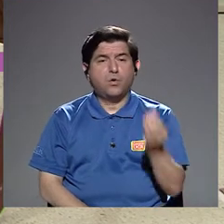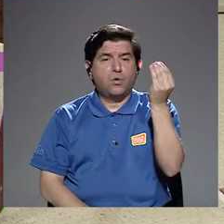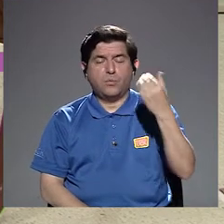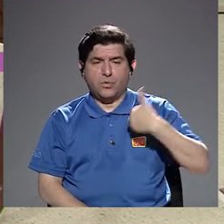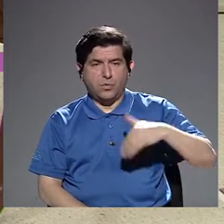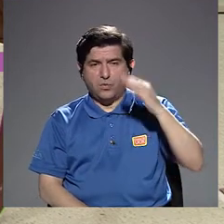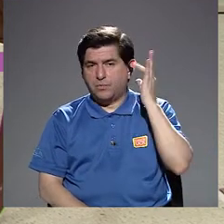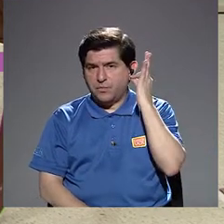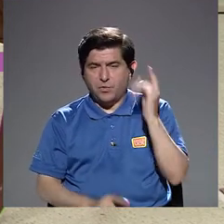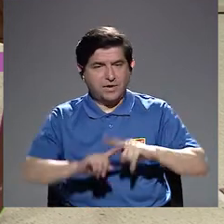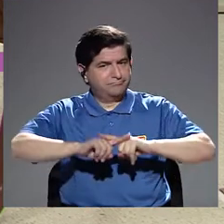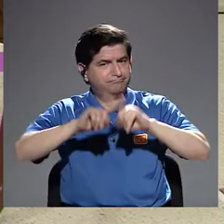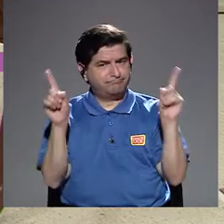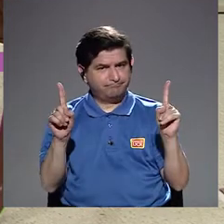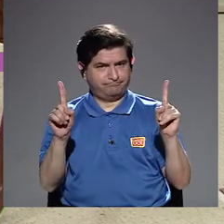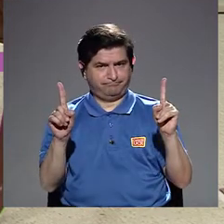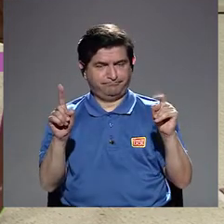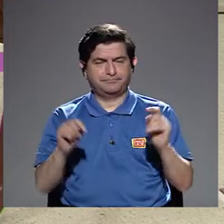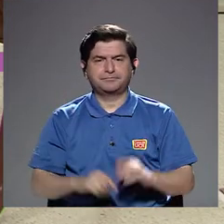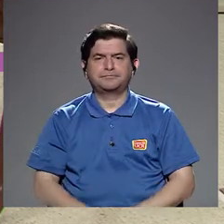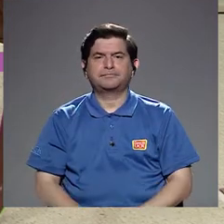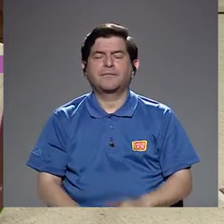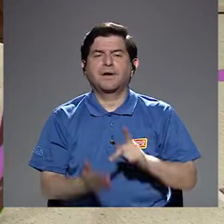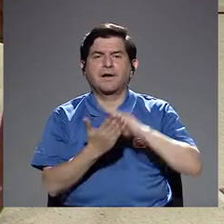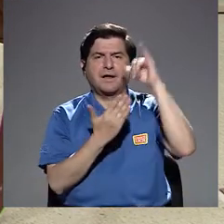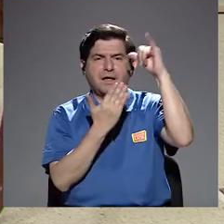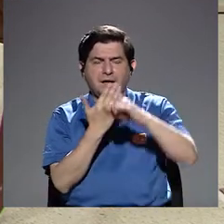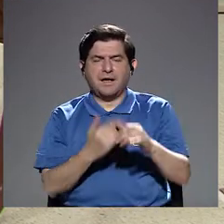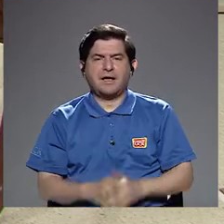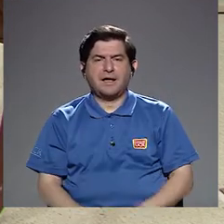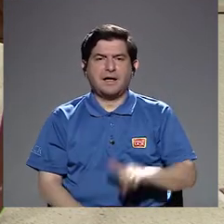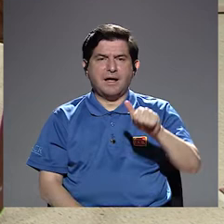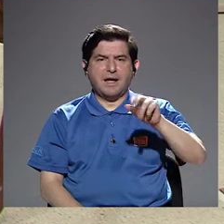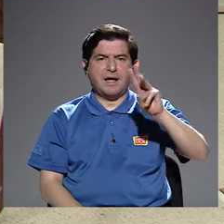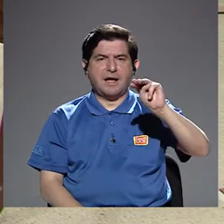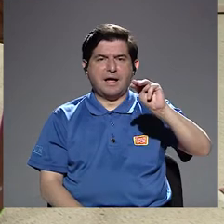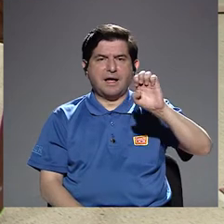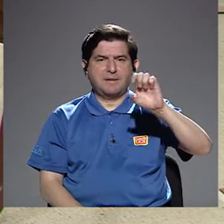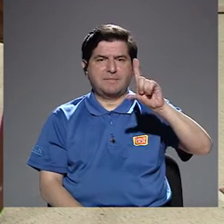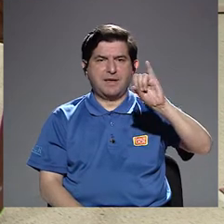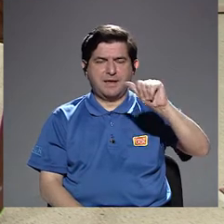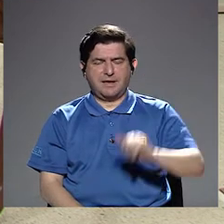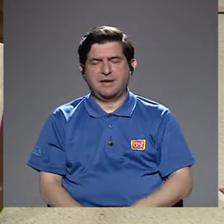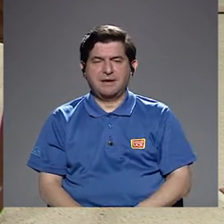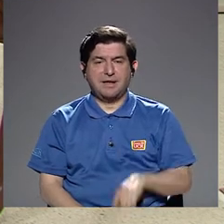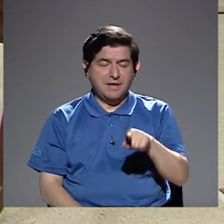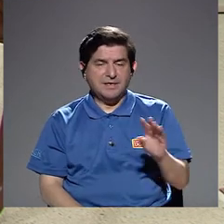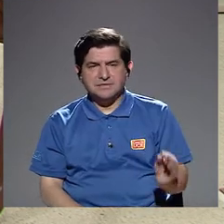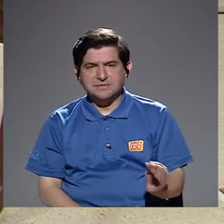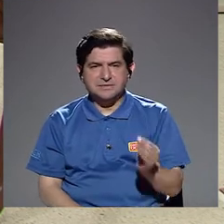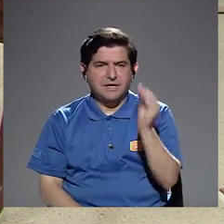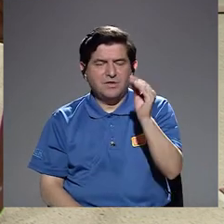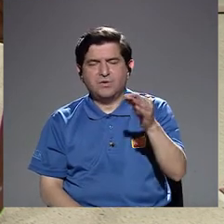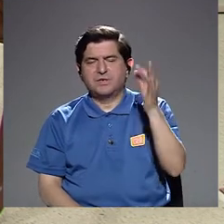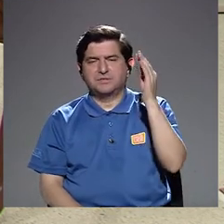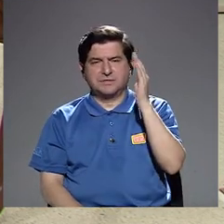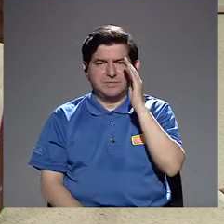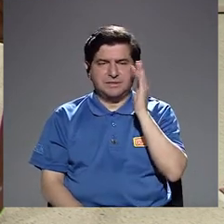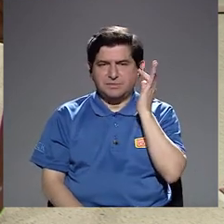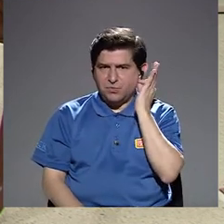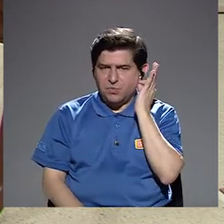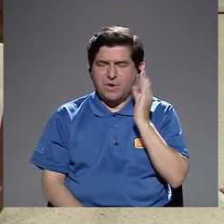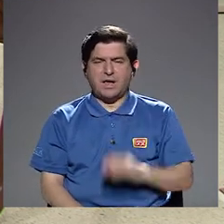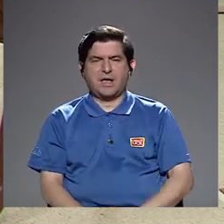en el proyecto Amelia, que quiere decir adolescentes, mujeres,